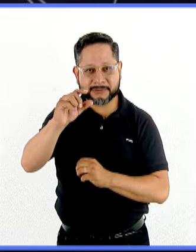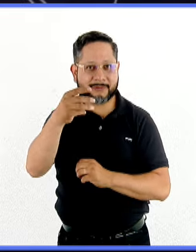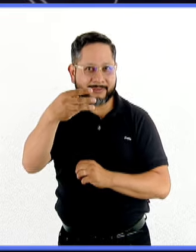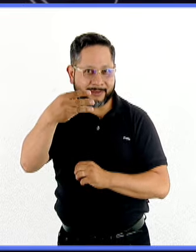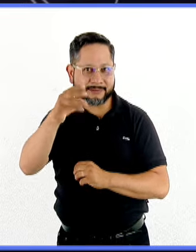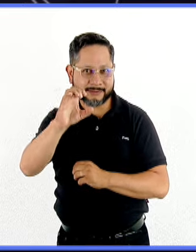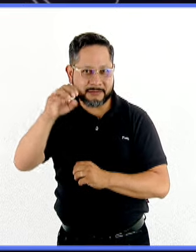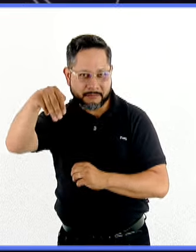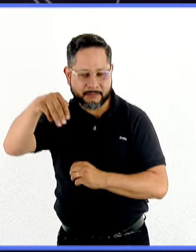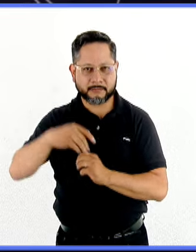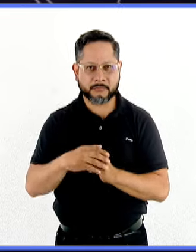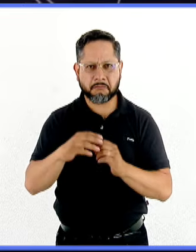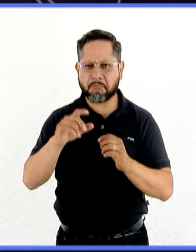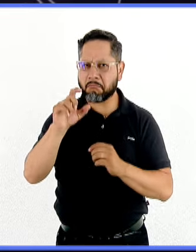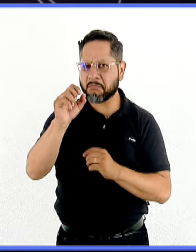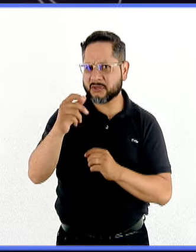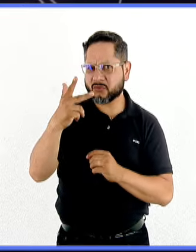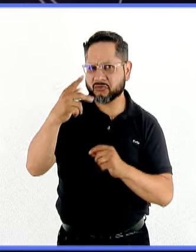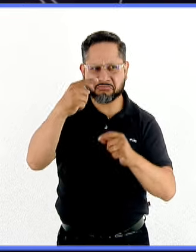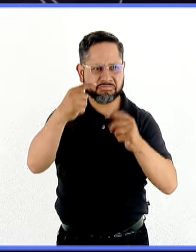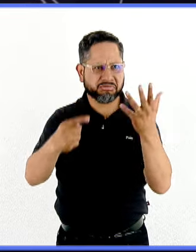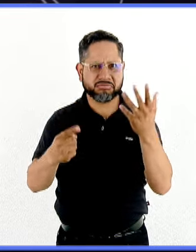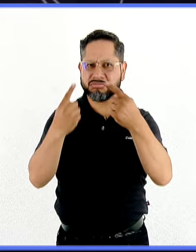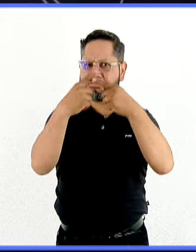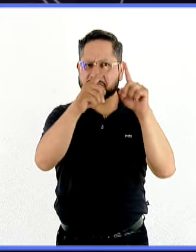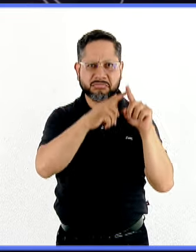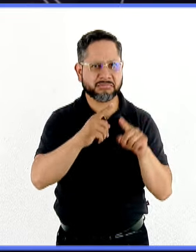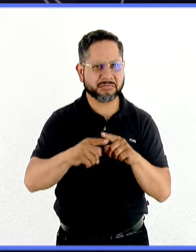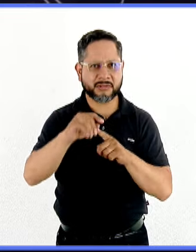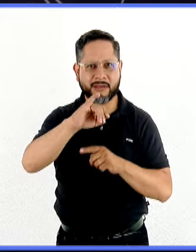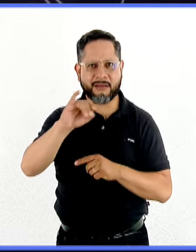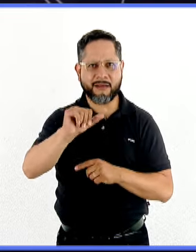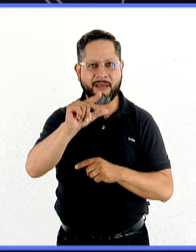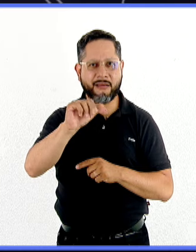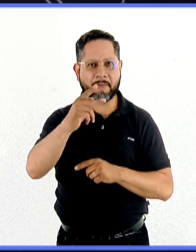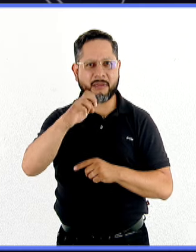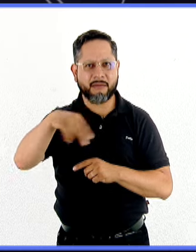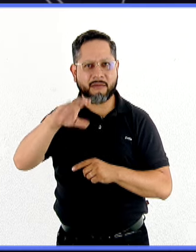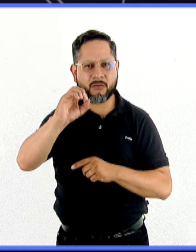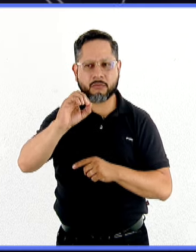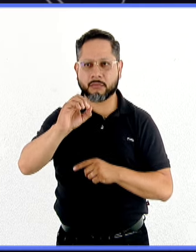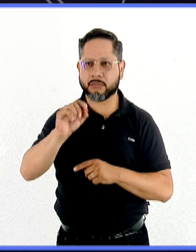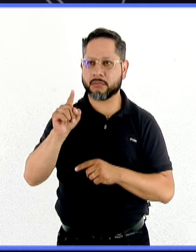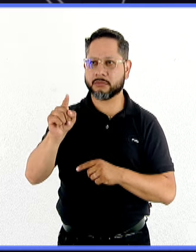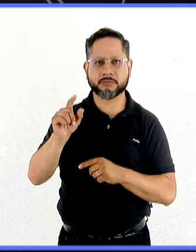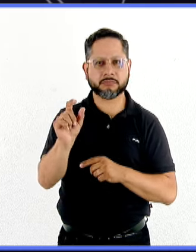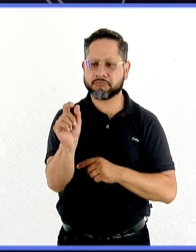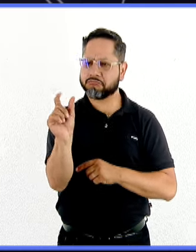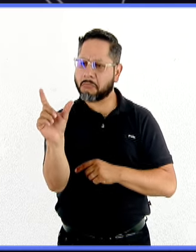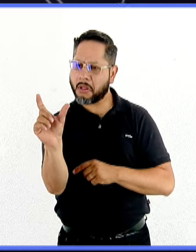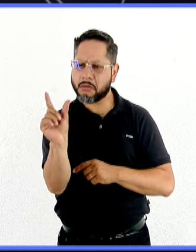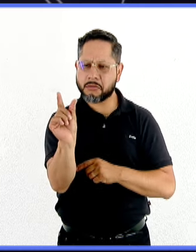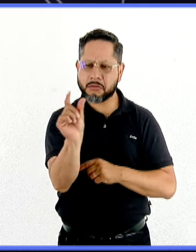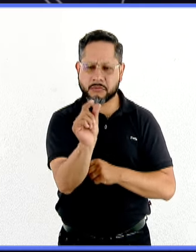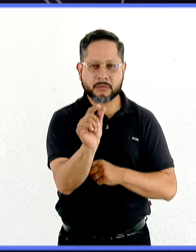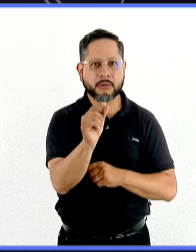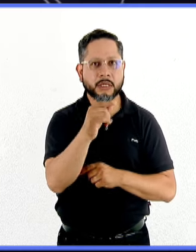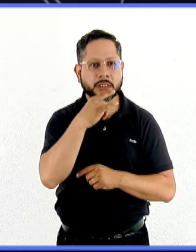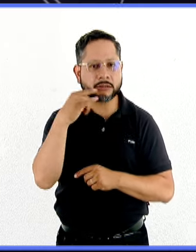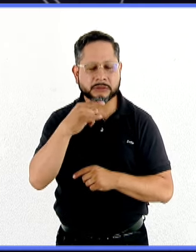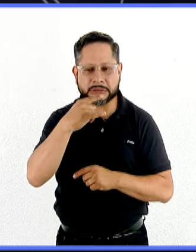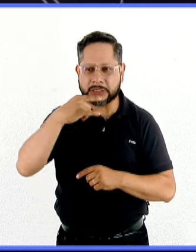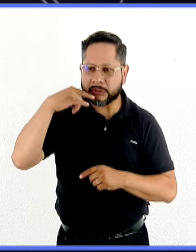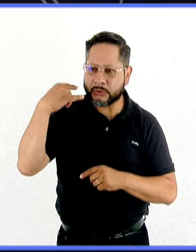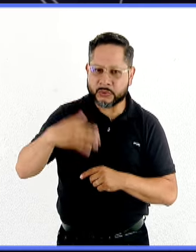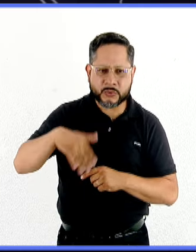Existen más de 28 variedades de jalapeños, distinguiéndose por tener diferentes tamaños, niveles de picante,